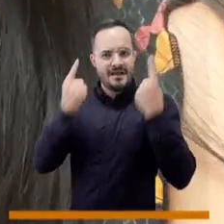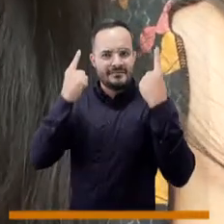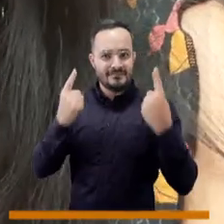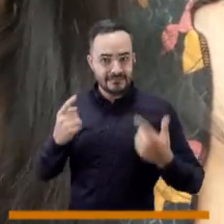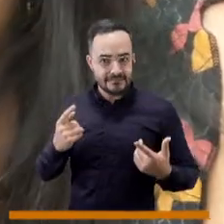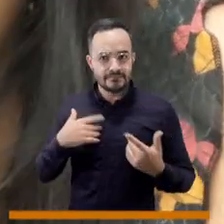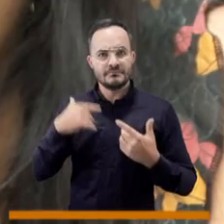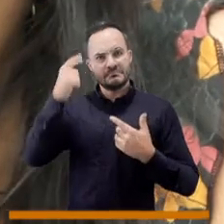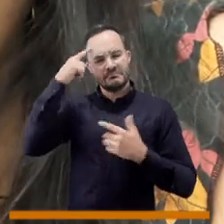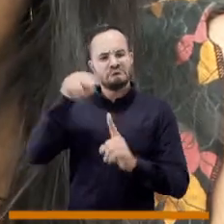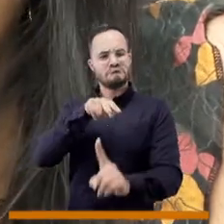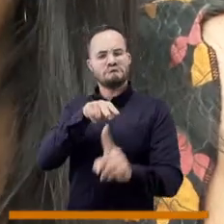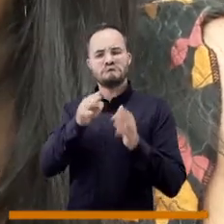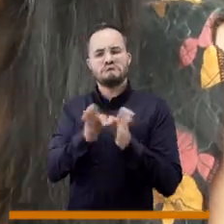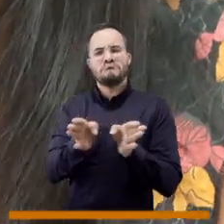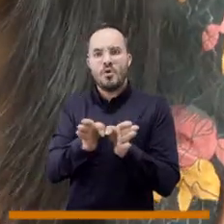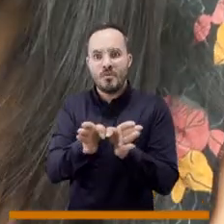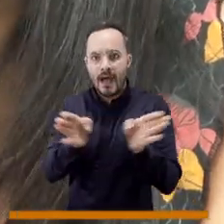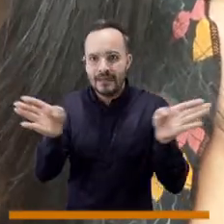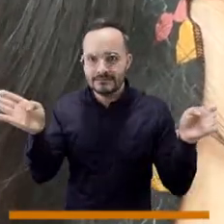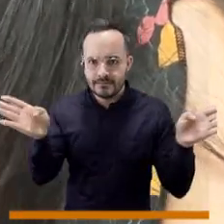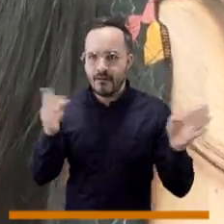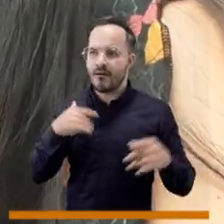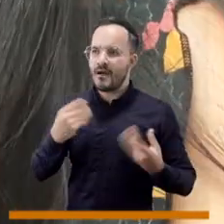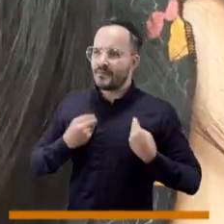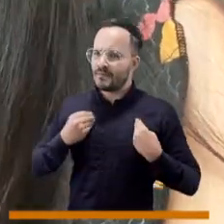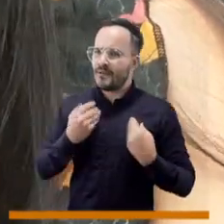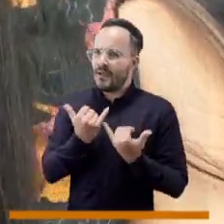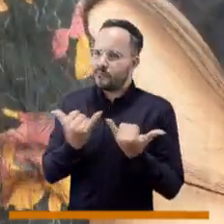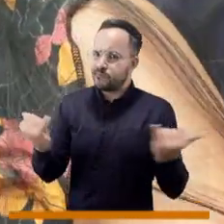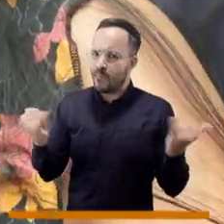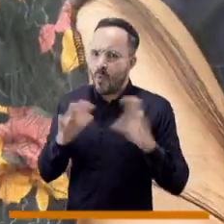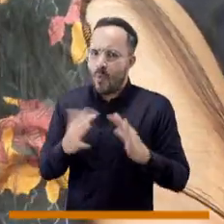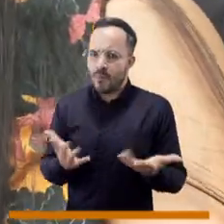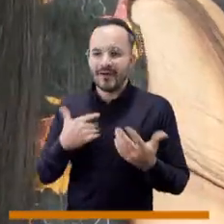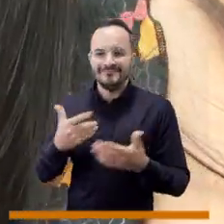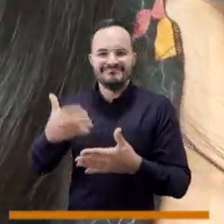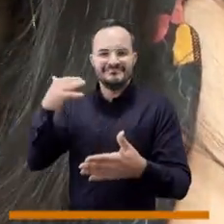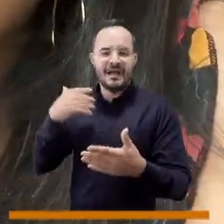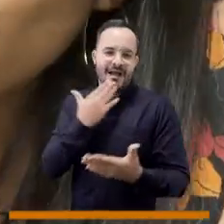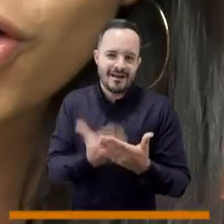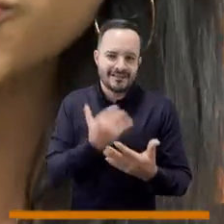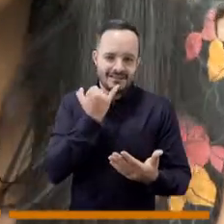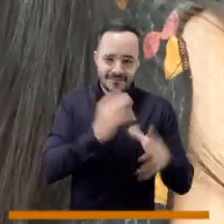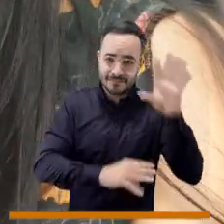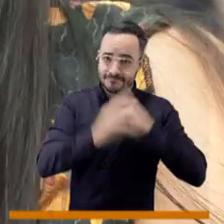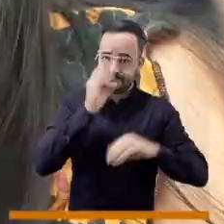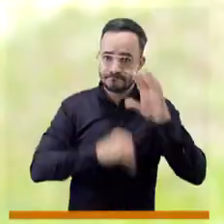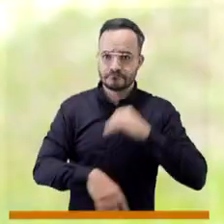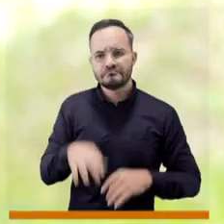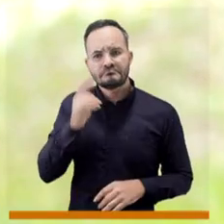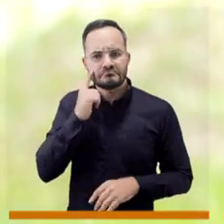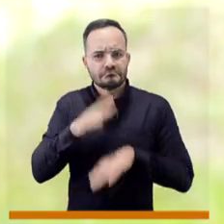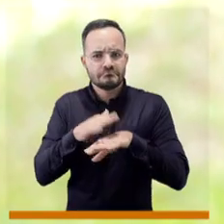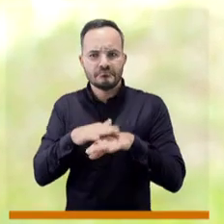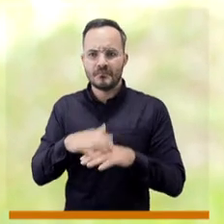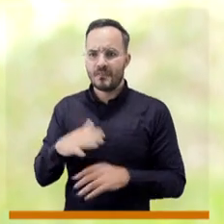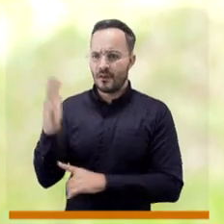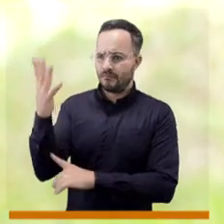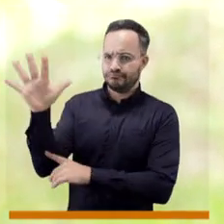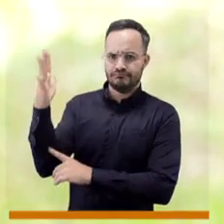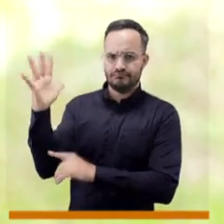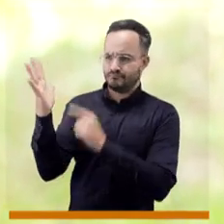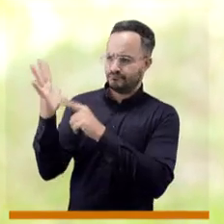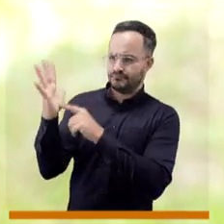nos abarca y nos amplía más ese panorama sobre la existencia y la vida. Es decir, que